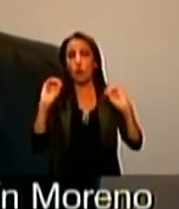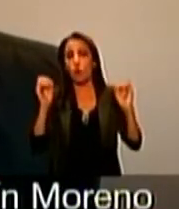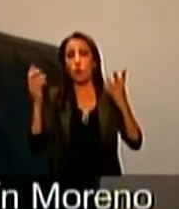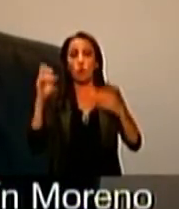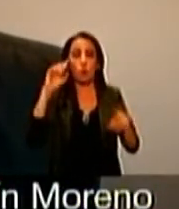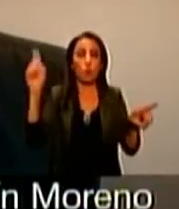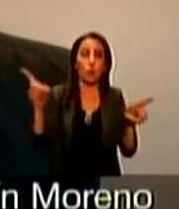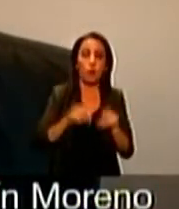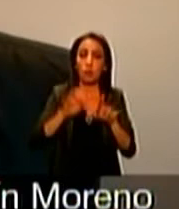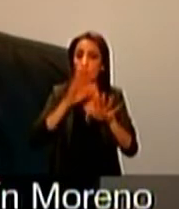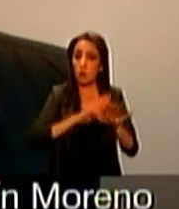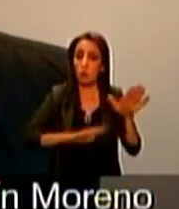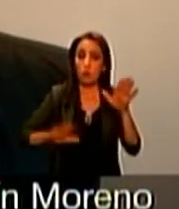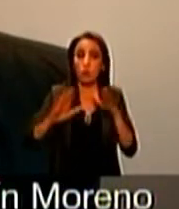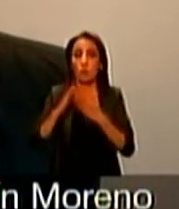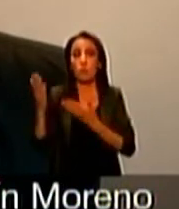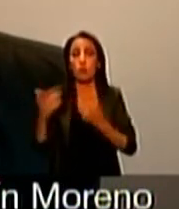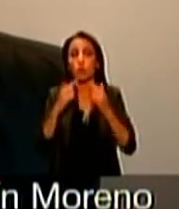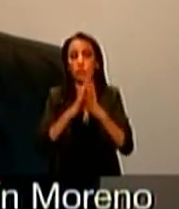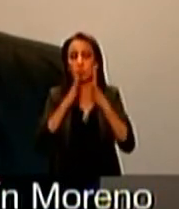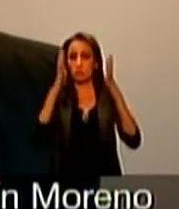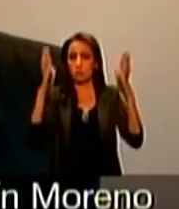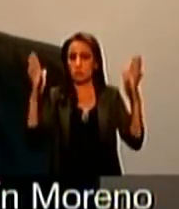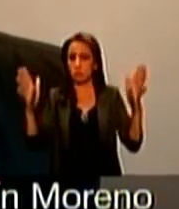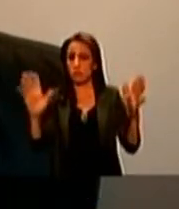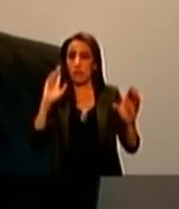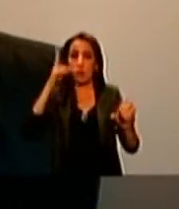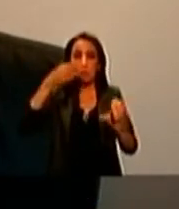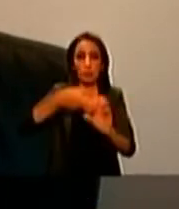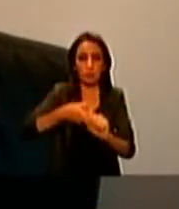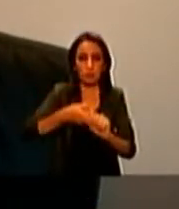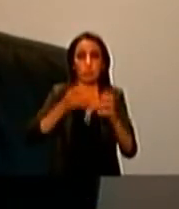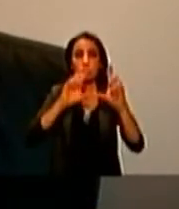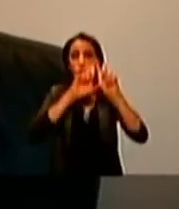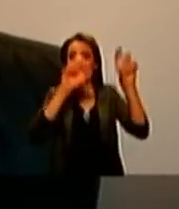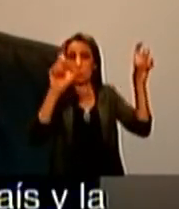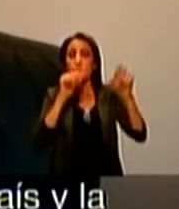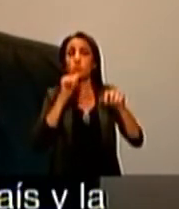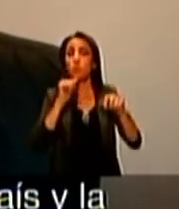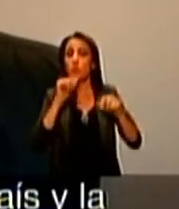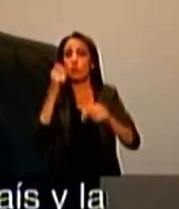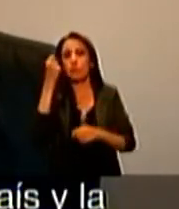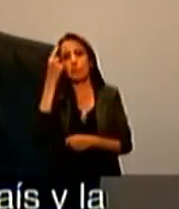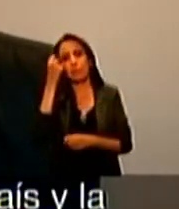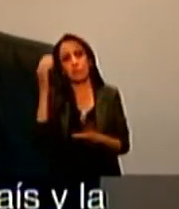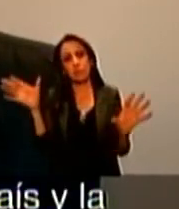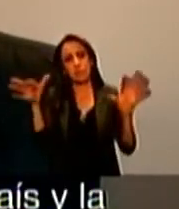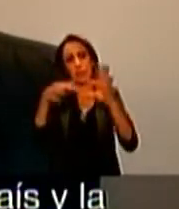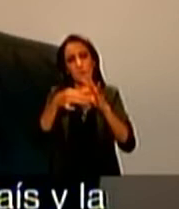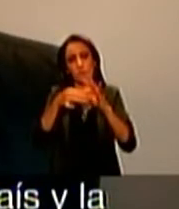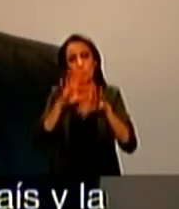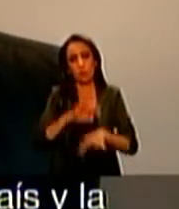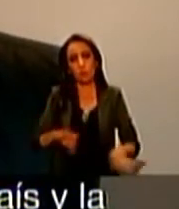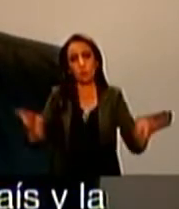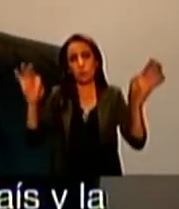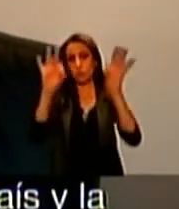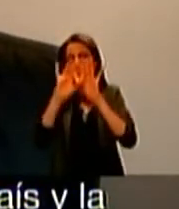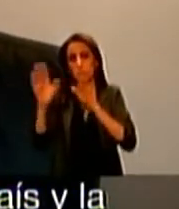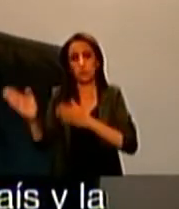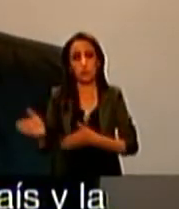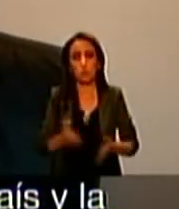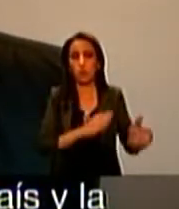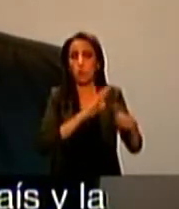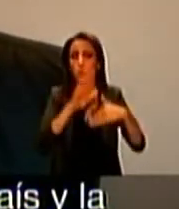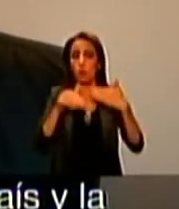Lenín Moreno pretende hacer es darle un espacio muy grande a la participación privada, entender que el crecimiento del país y la